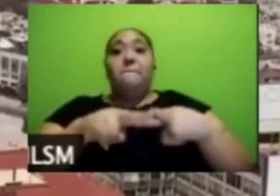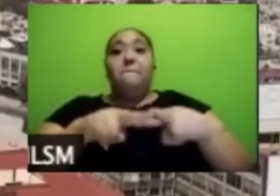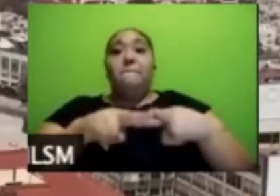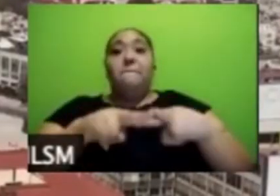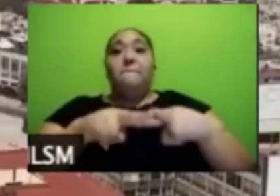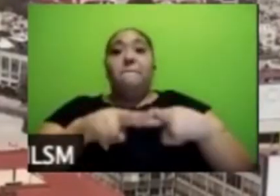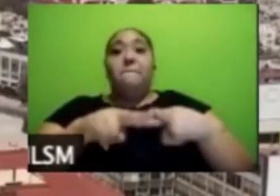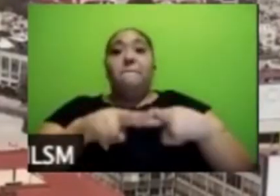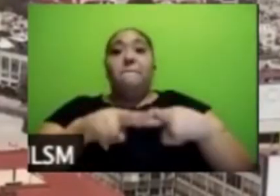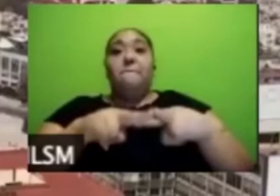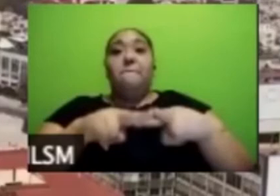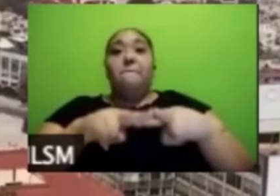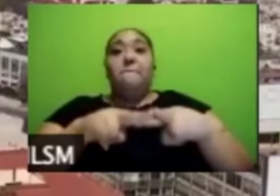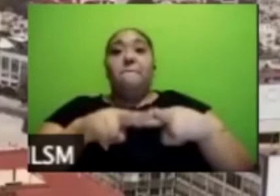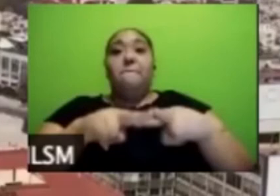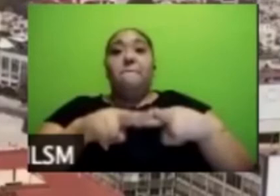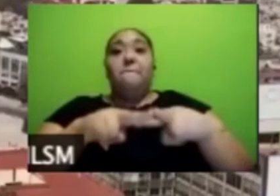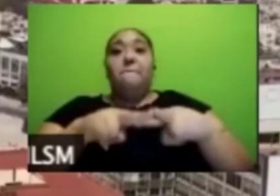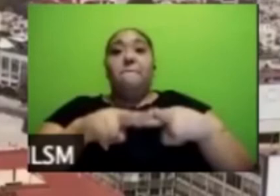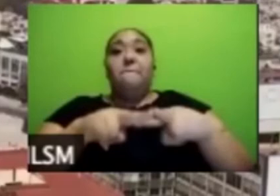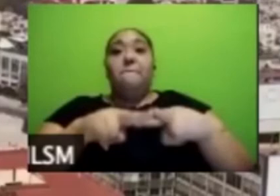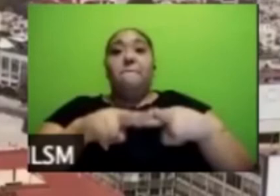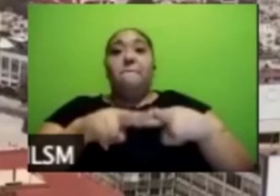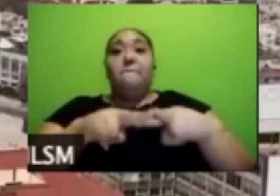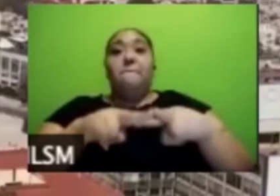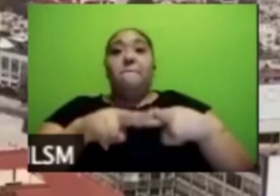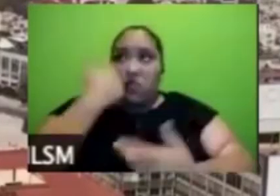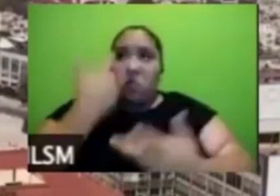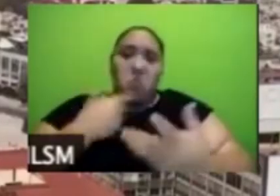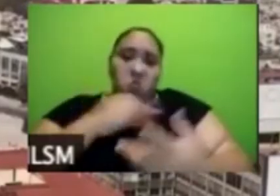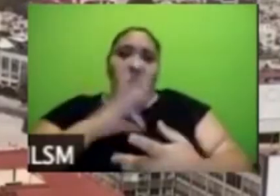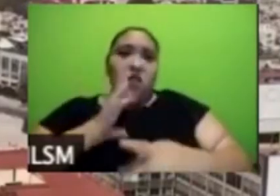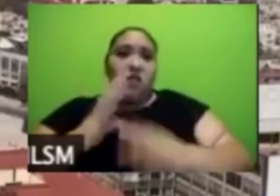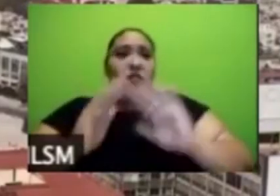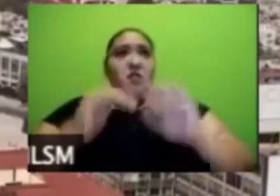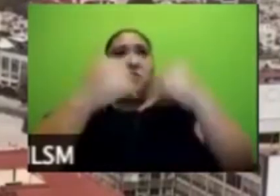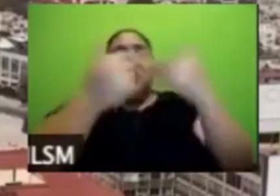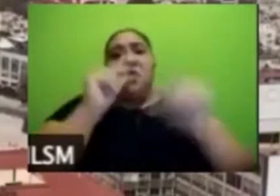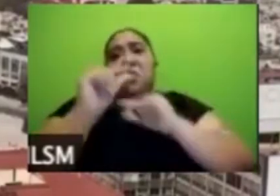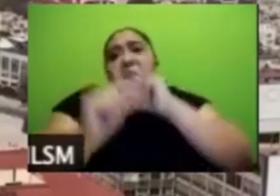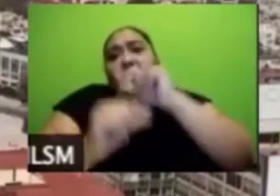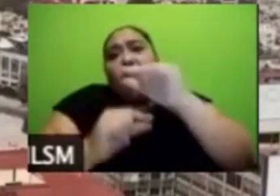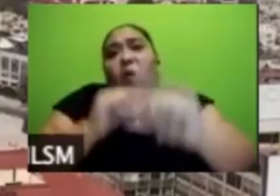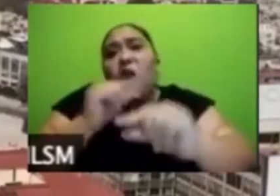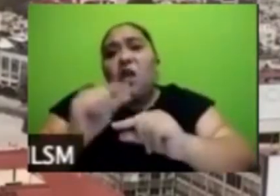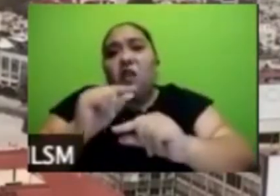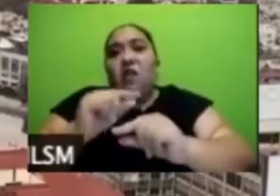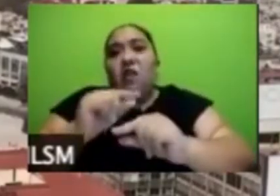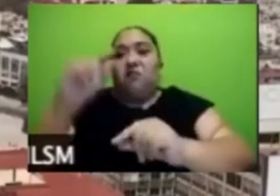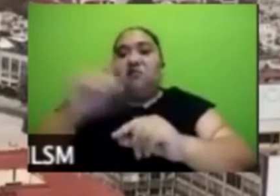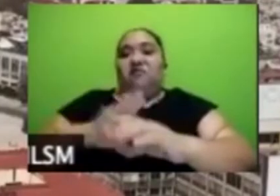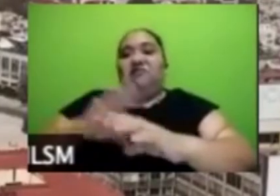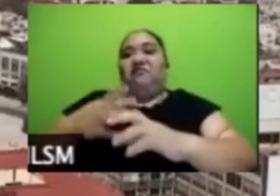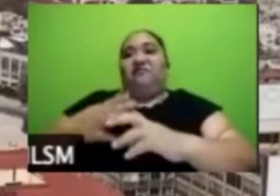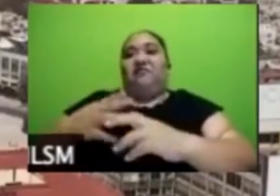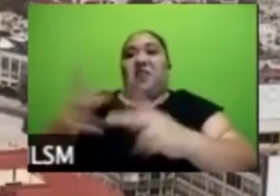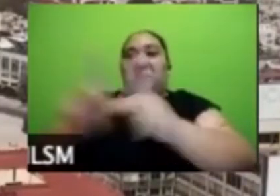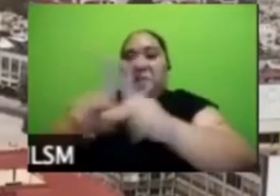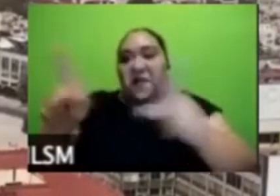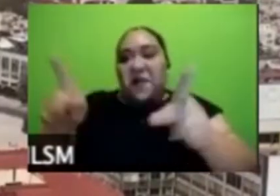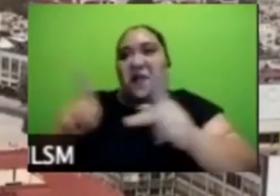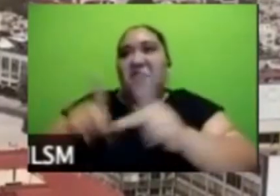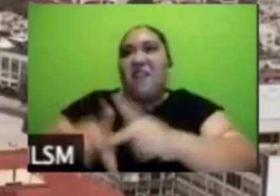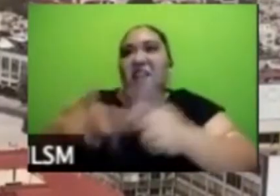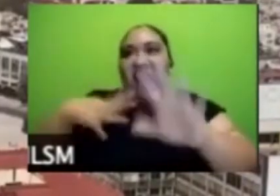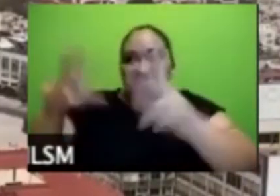asunto de ahí centros comerciales también dice ya ve los abriendo poco a poco pero lo que menos es los